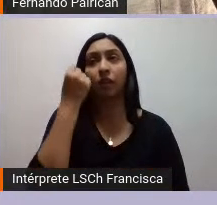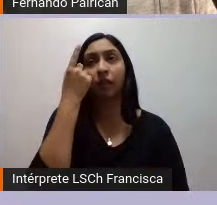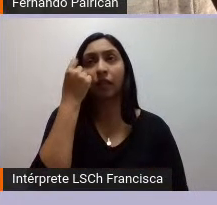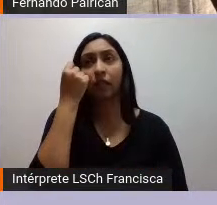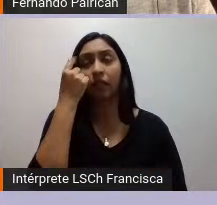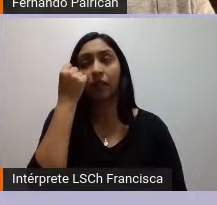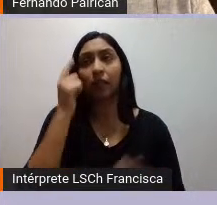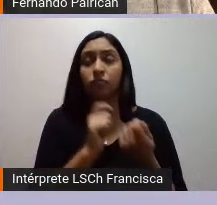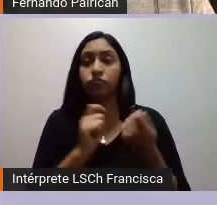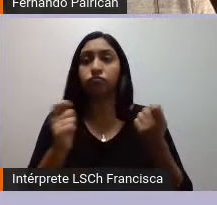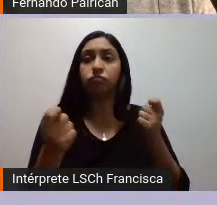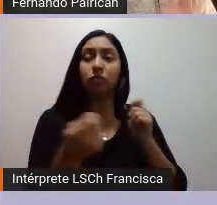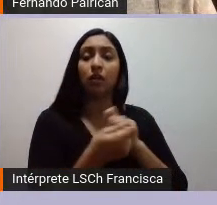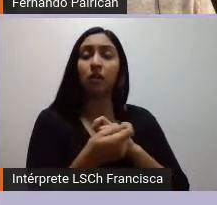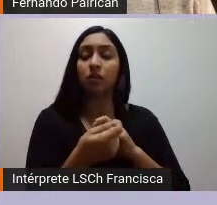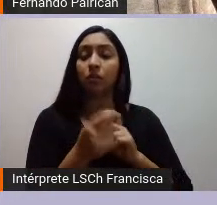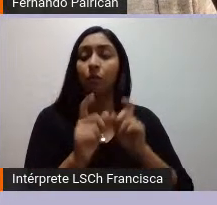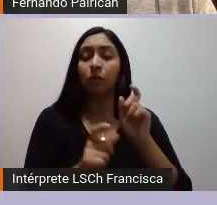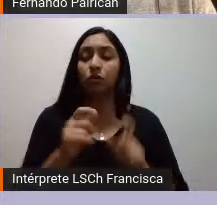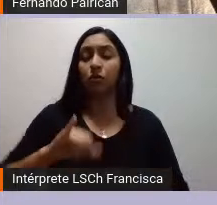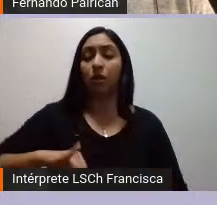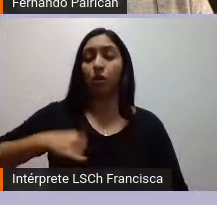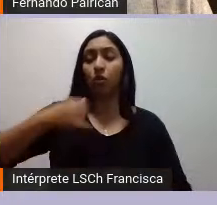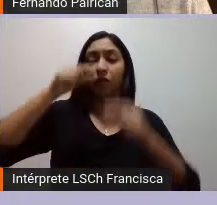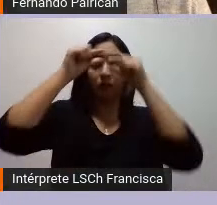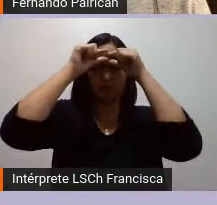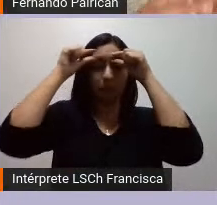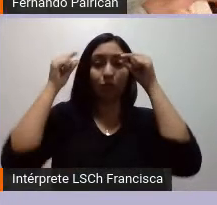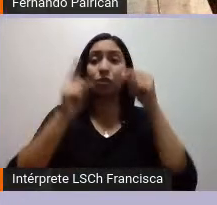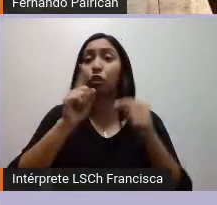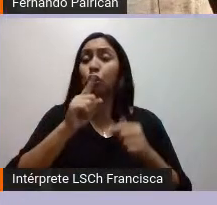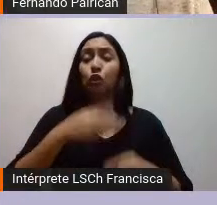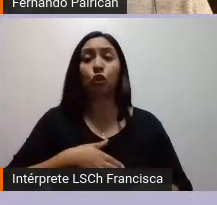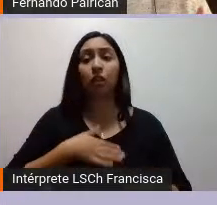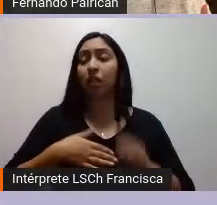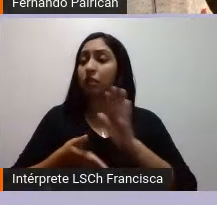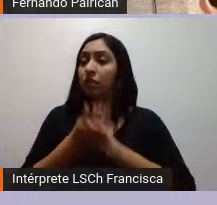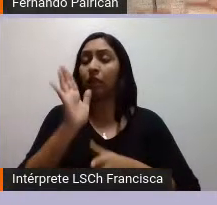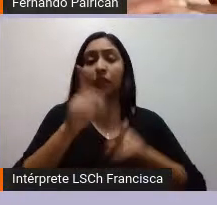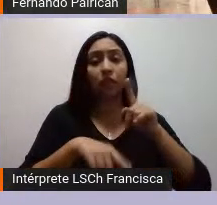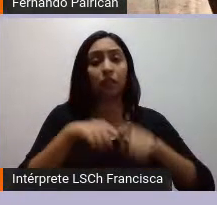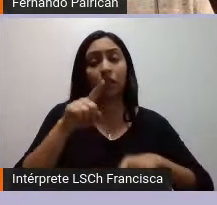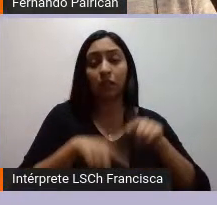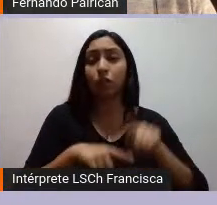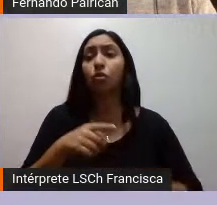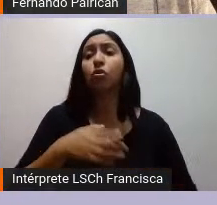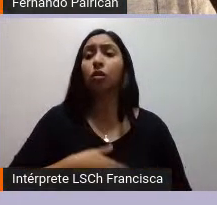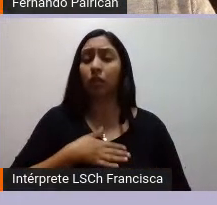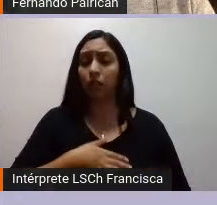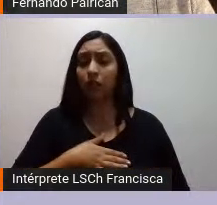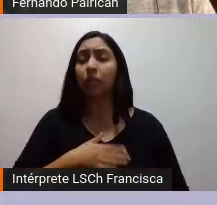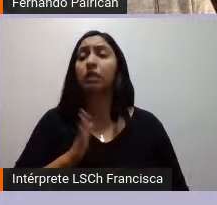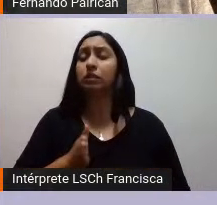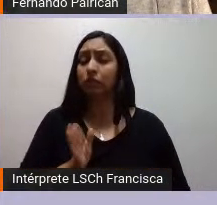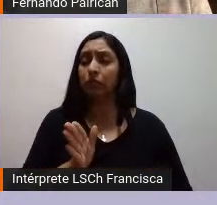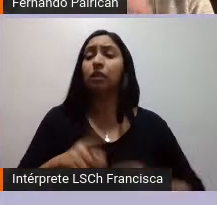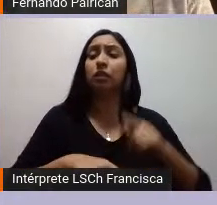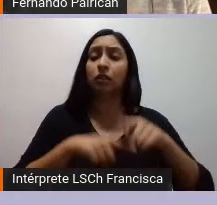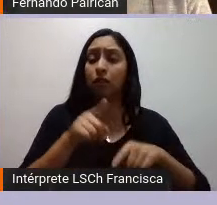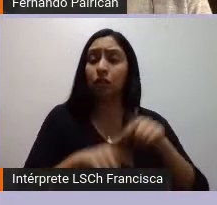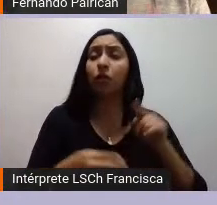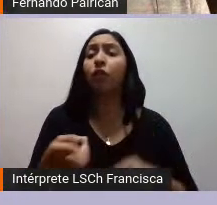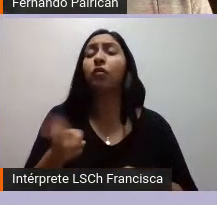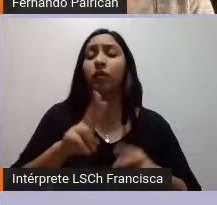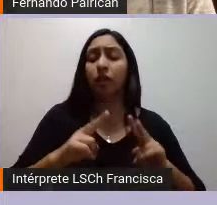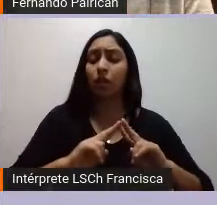jóvenes hoy día del pueblo mapuche es que no quieren salir de su territorio y están dispuestos a quedarse en su territorio y reconstituir su territorio porque también la